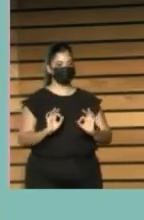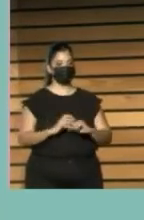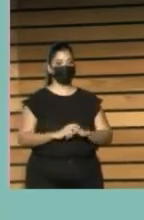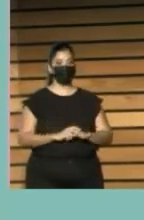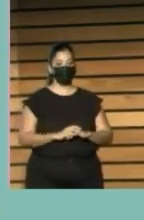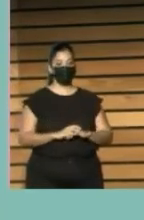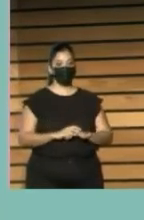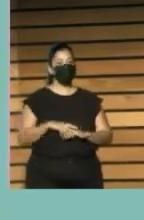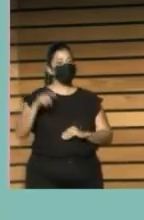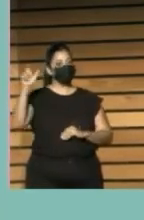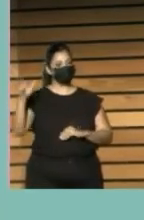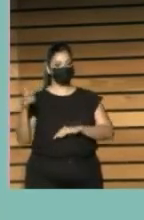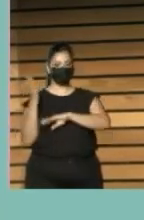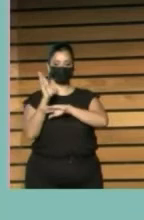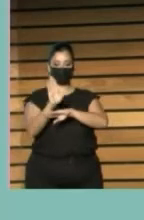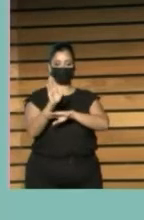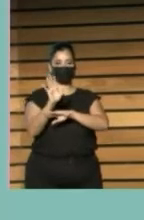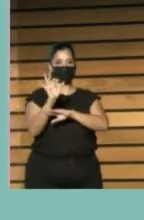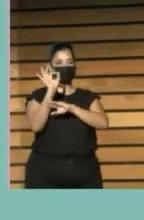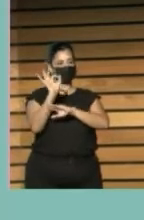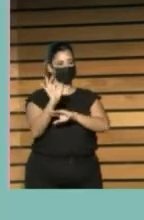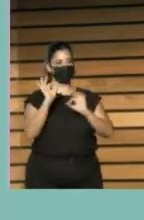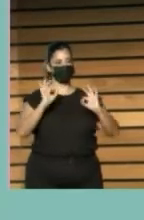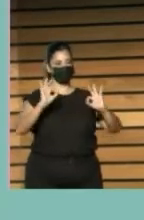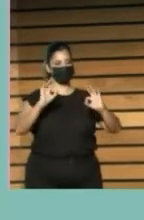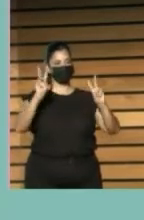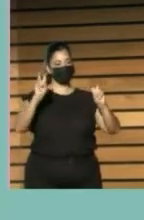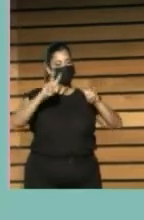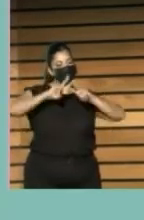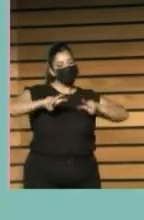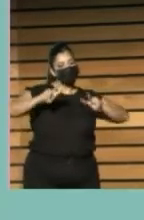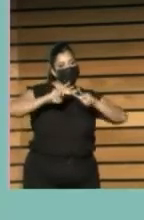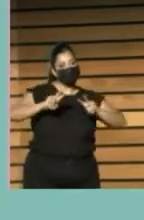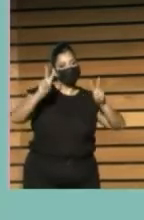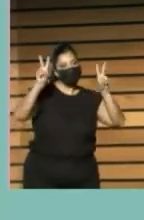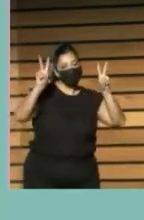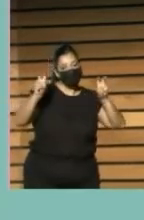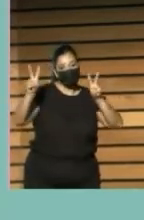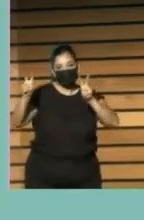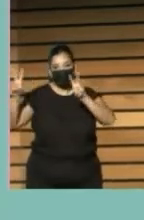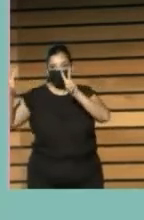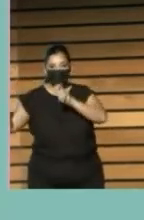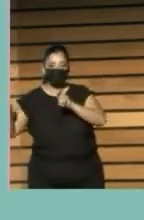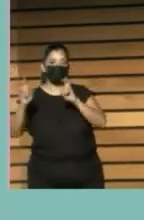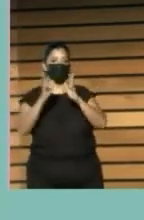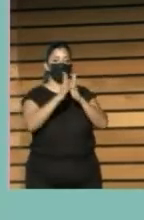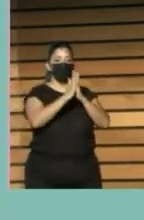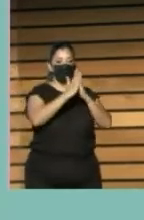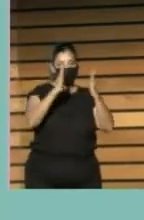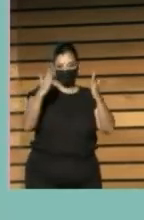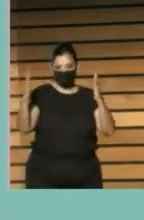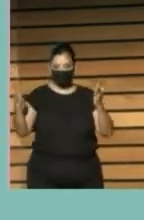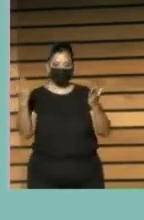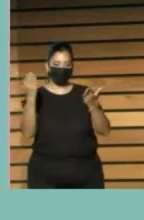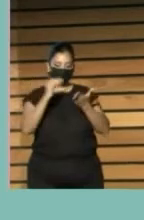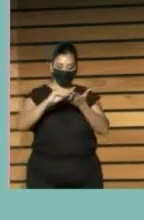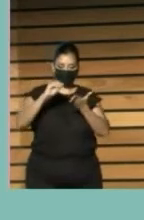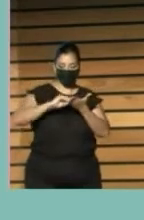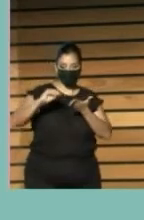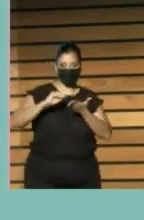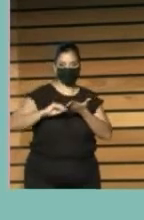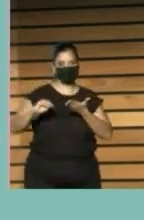liderado varios proyectos de investigación Y firmado numerosas publicaciones Que ponen de